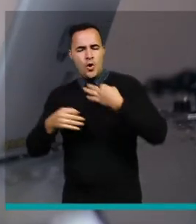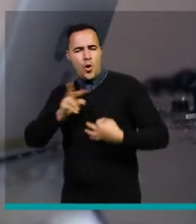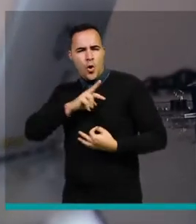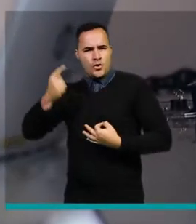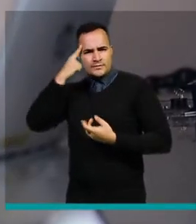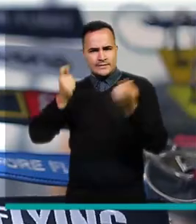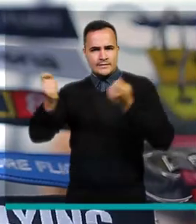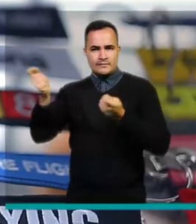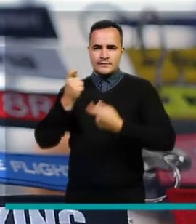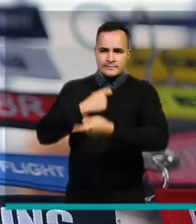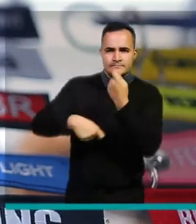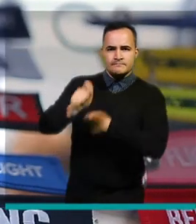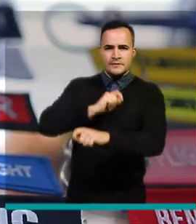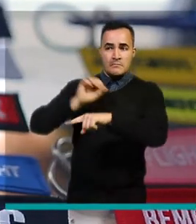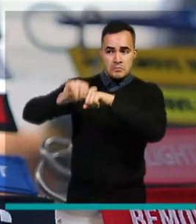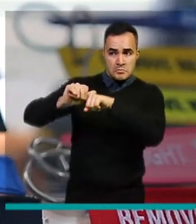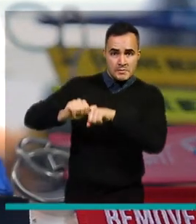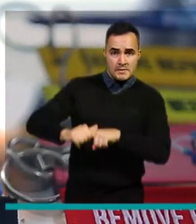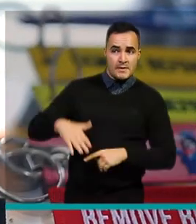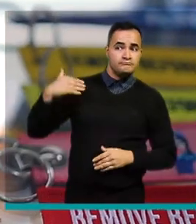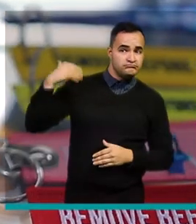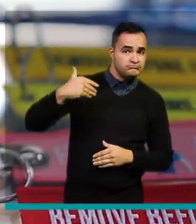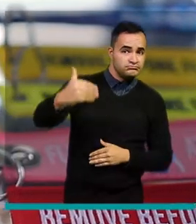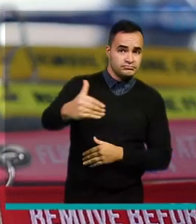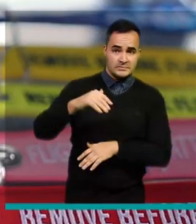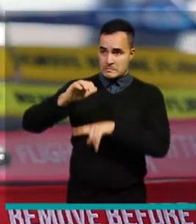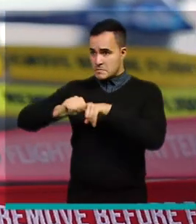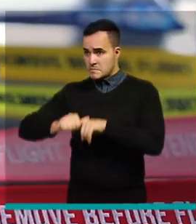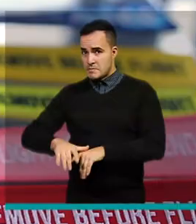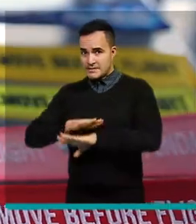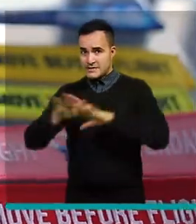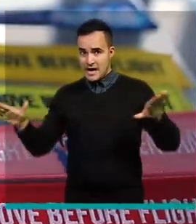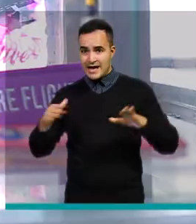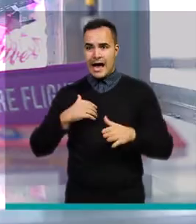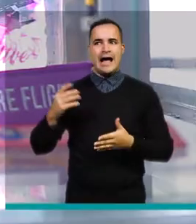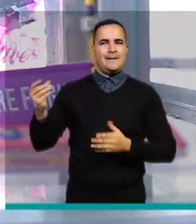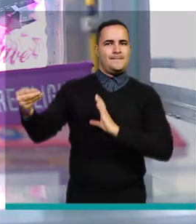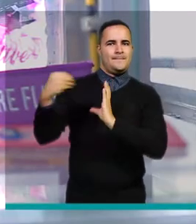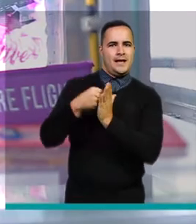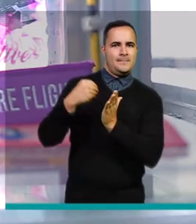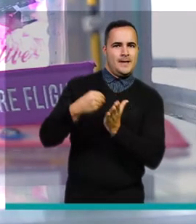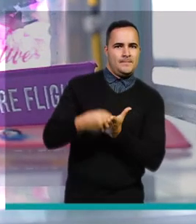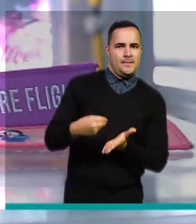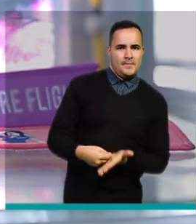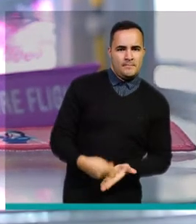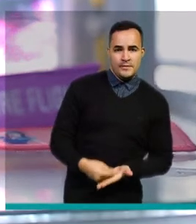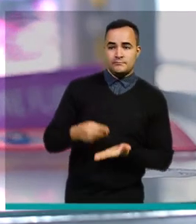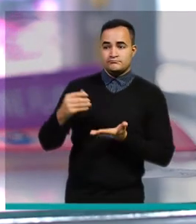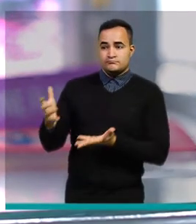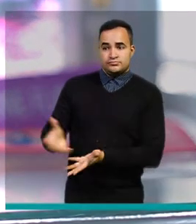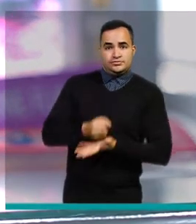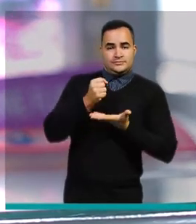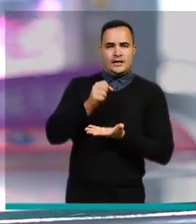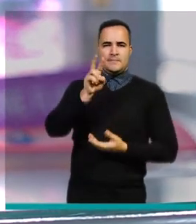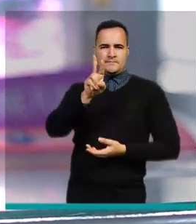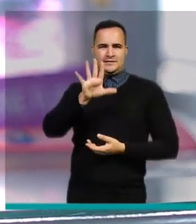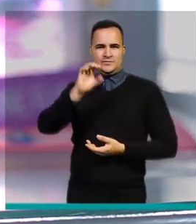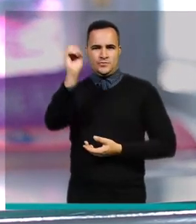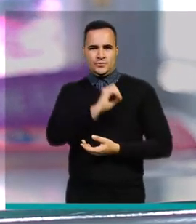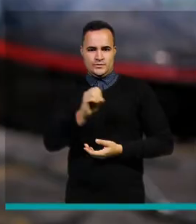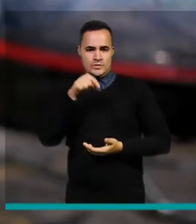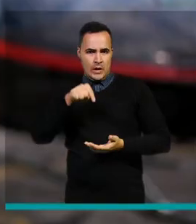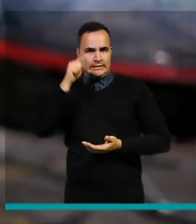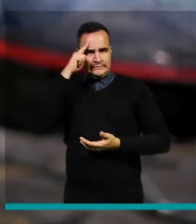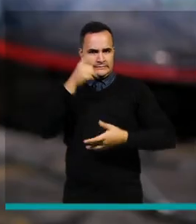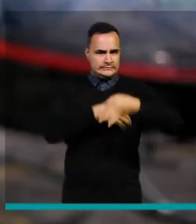tener unos ingresos a partir de las ventas al futuro y de esos ingresos, el 25% lo hemos